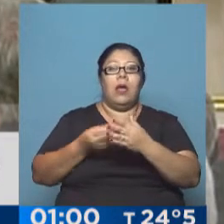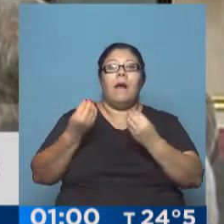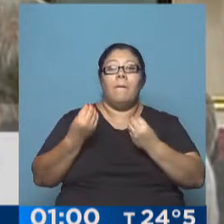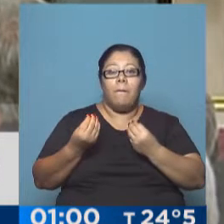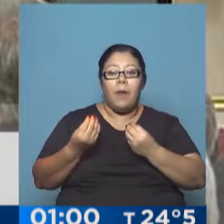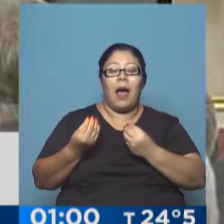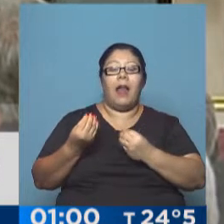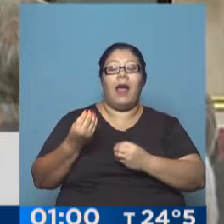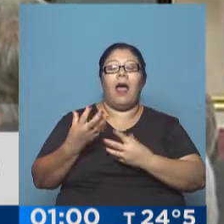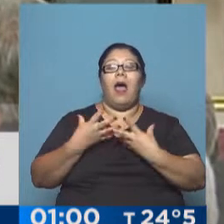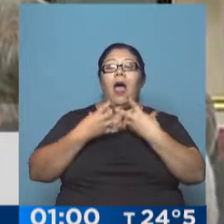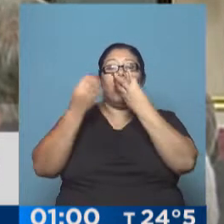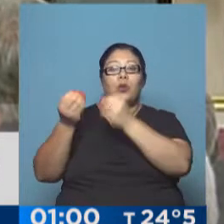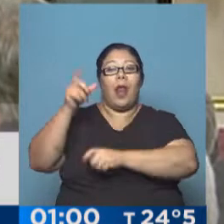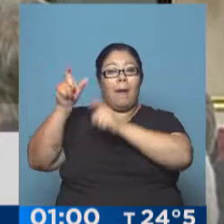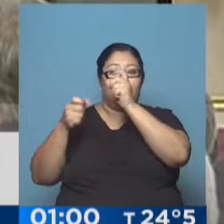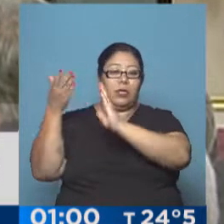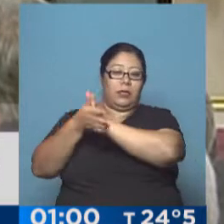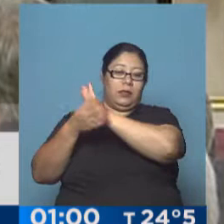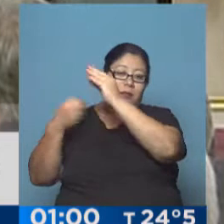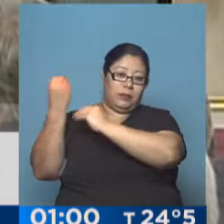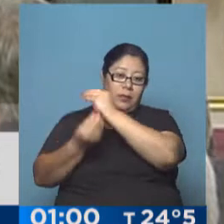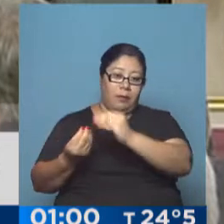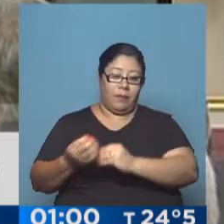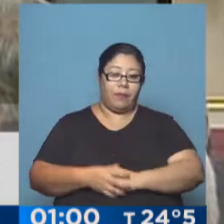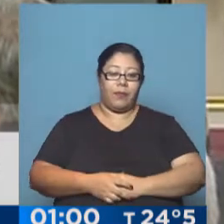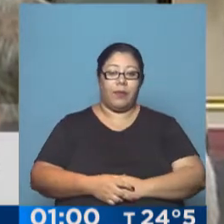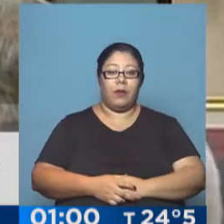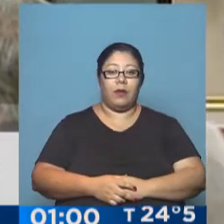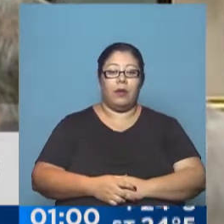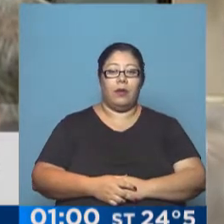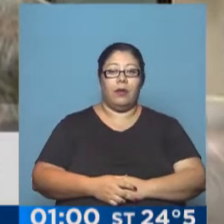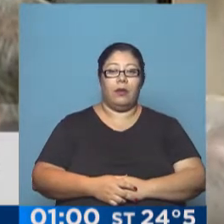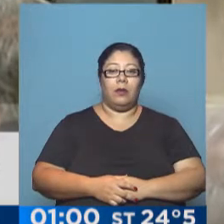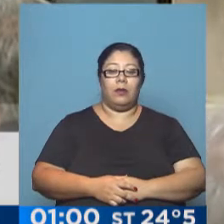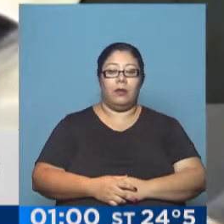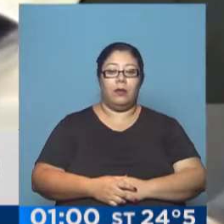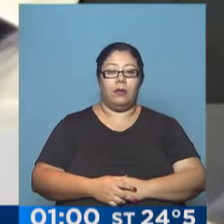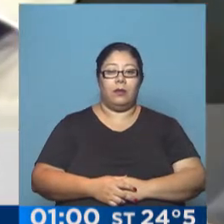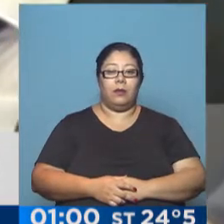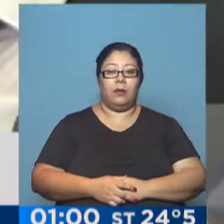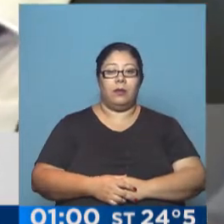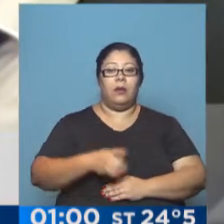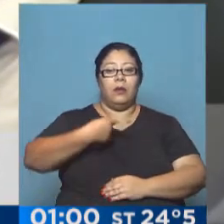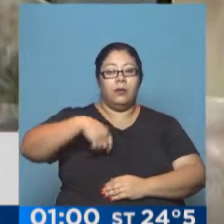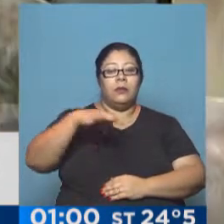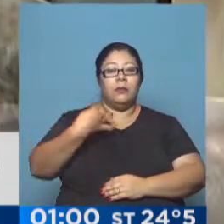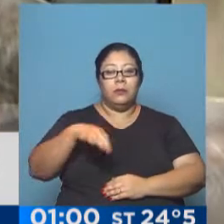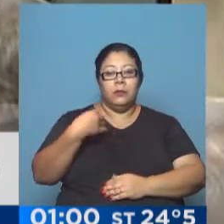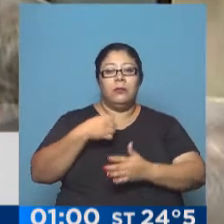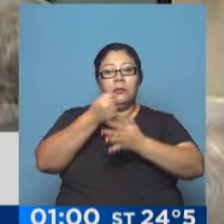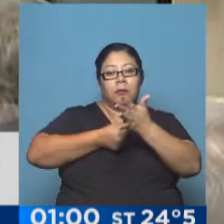países la ayuda humanitaria. Tenemos que desempeñar esfuerzos